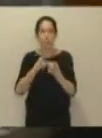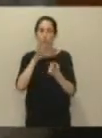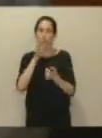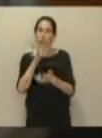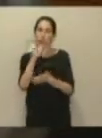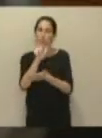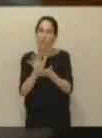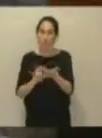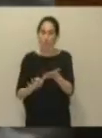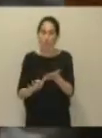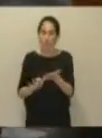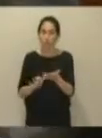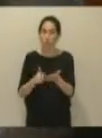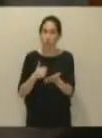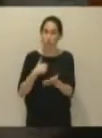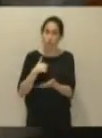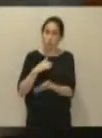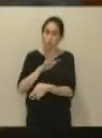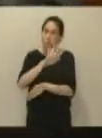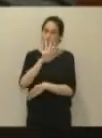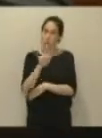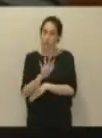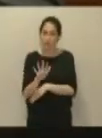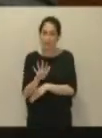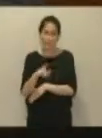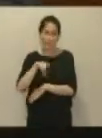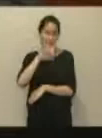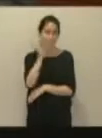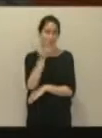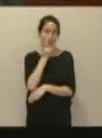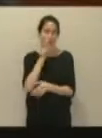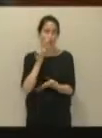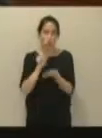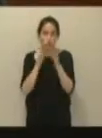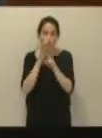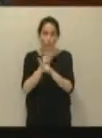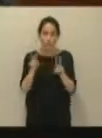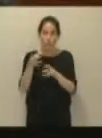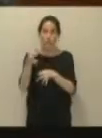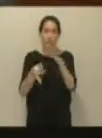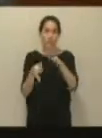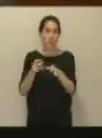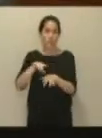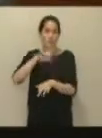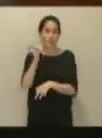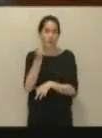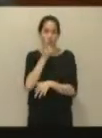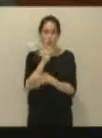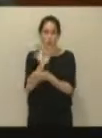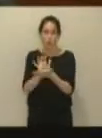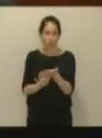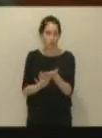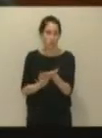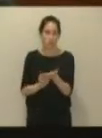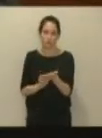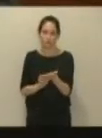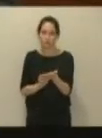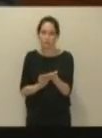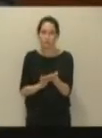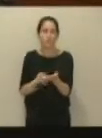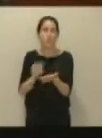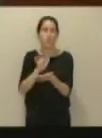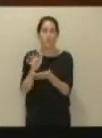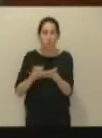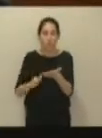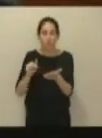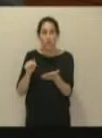informe, en ese caso, yo creo que absolutamente erróneo desde el punto de vista jurídico y, digamos, a la medida de